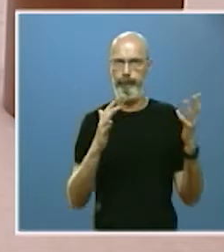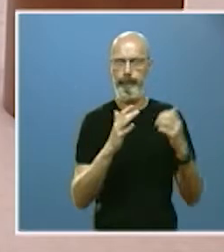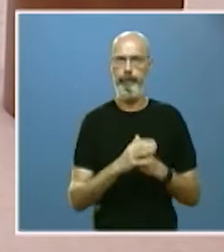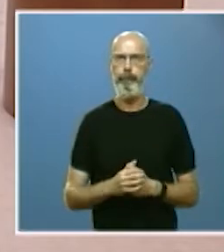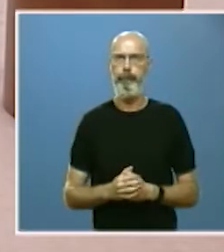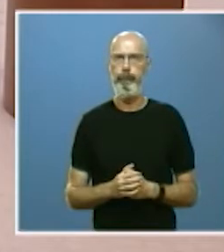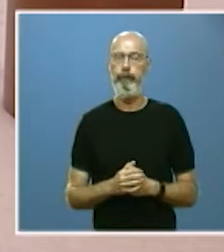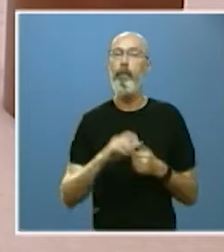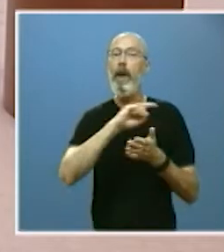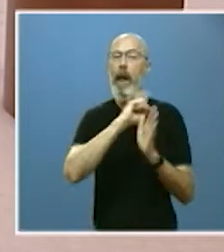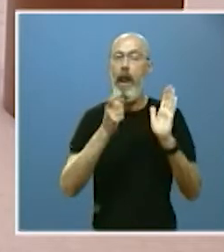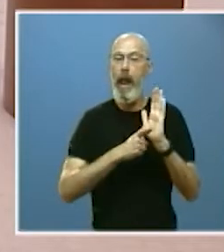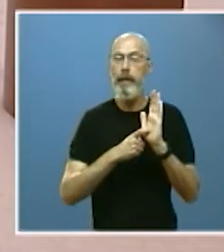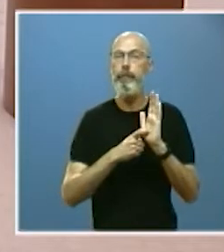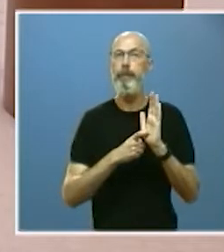una ley